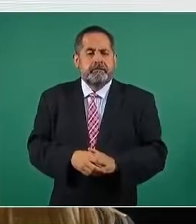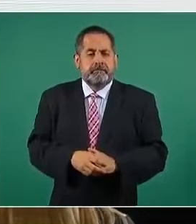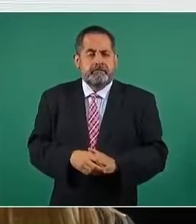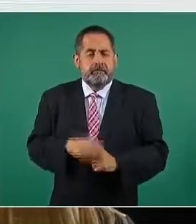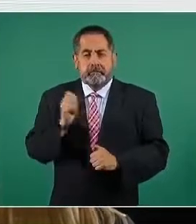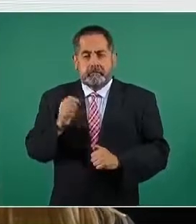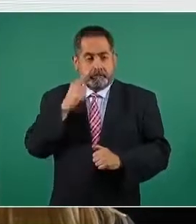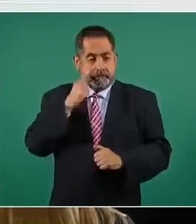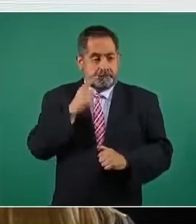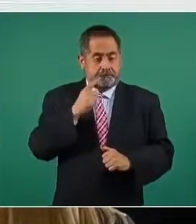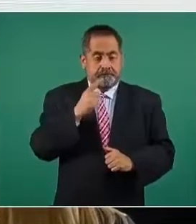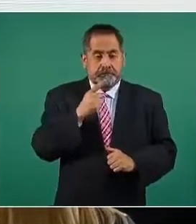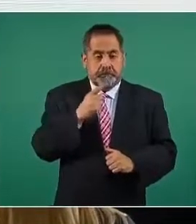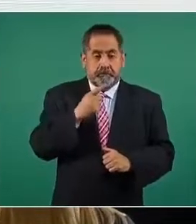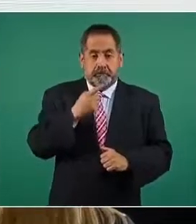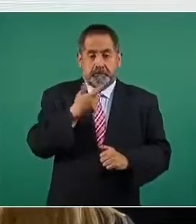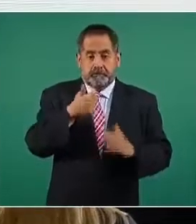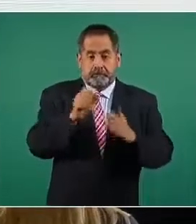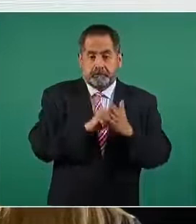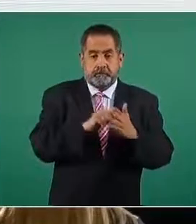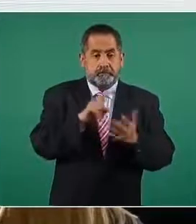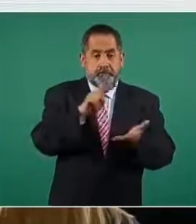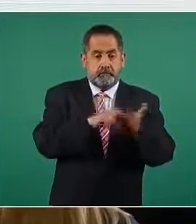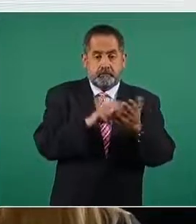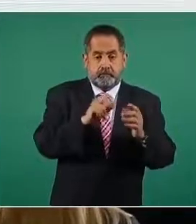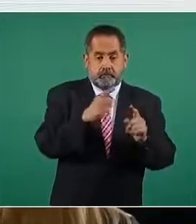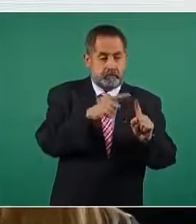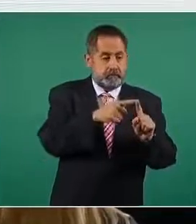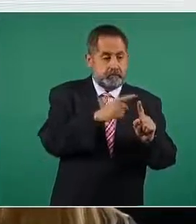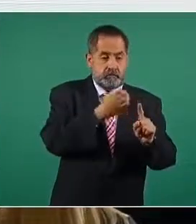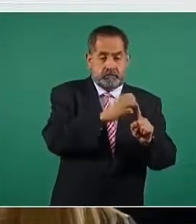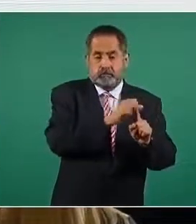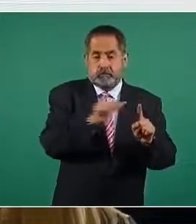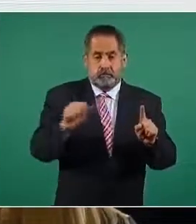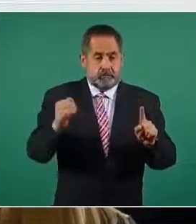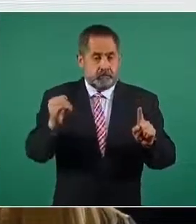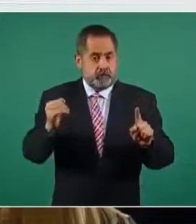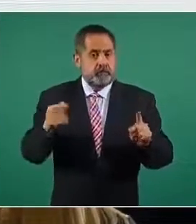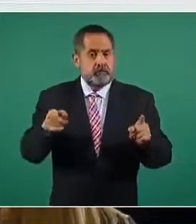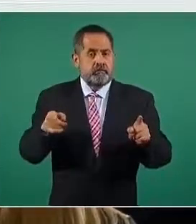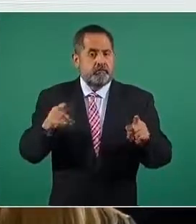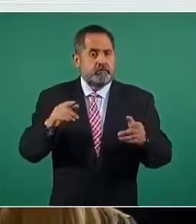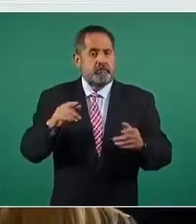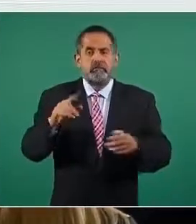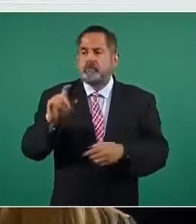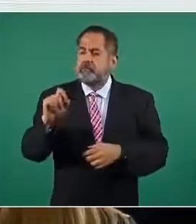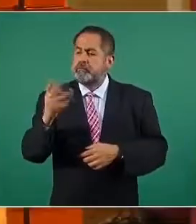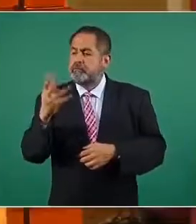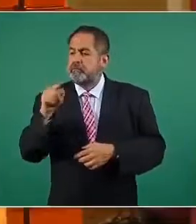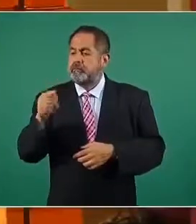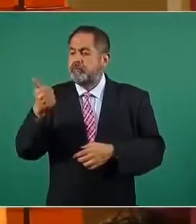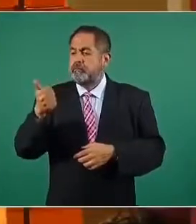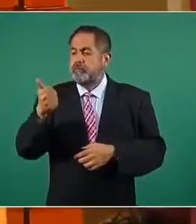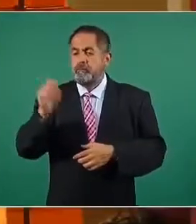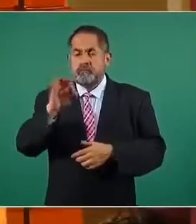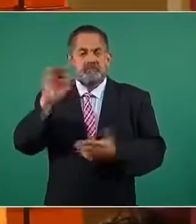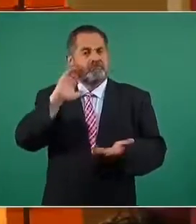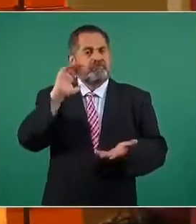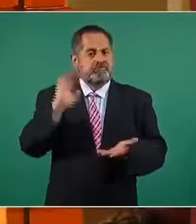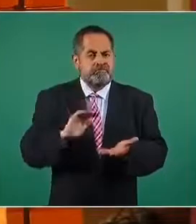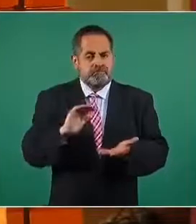en el primer semestre de 2021 se logró una reducción de 24.6%